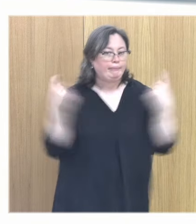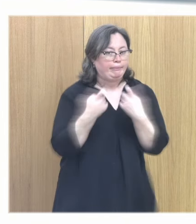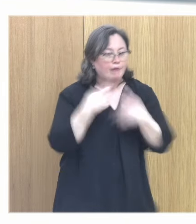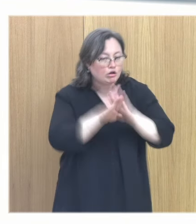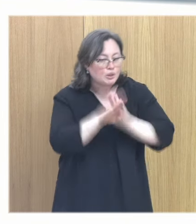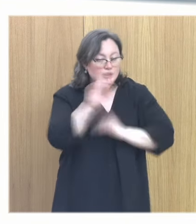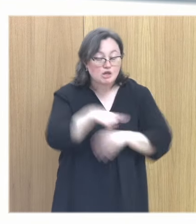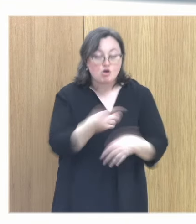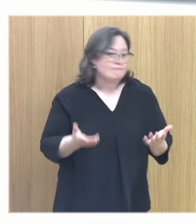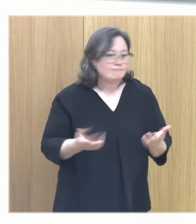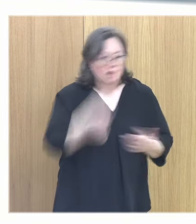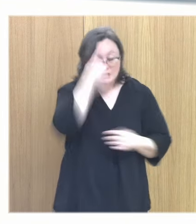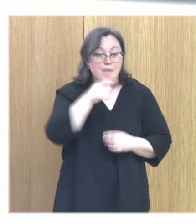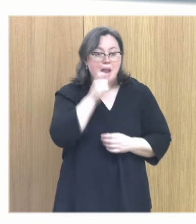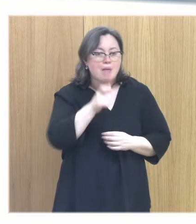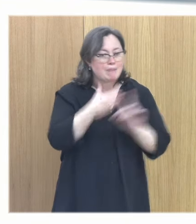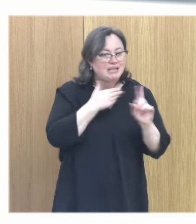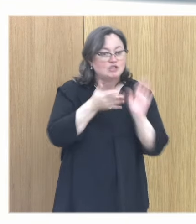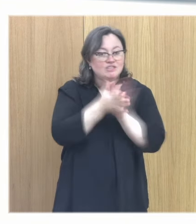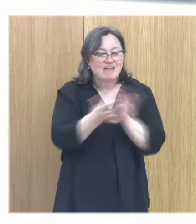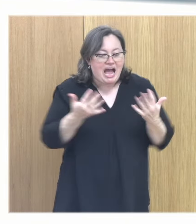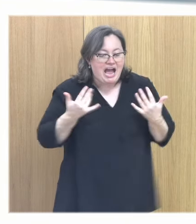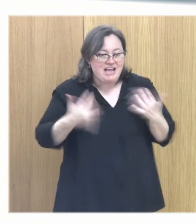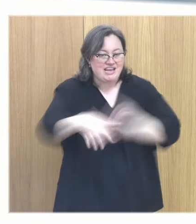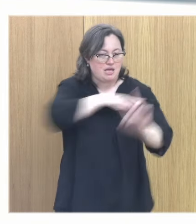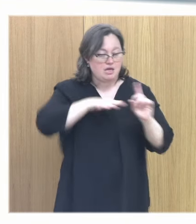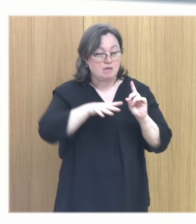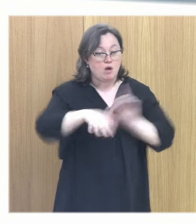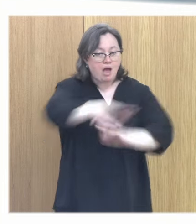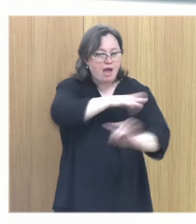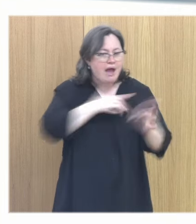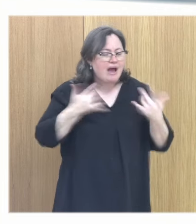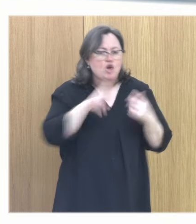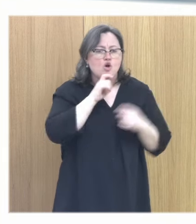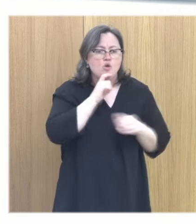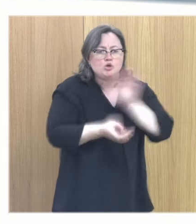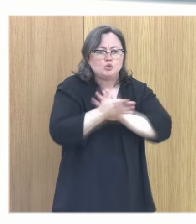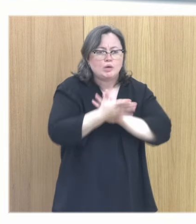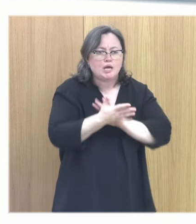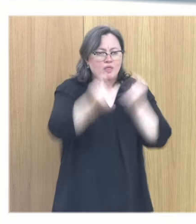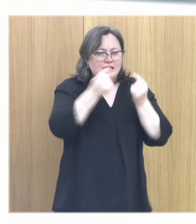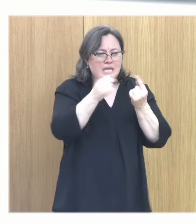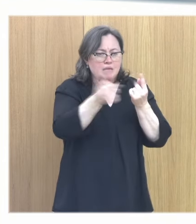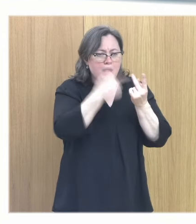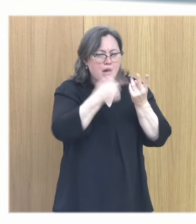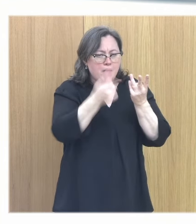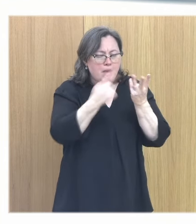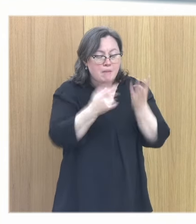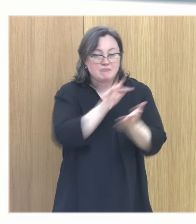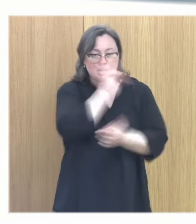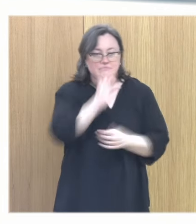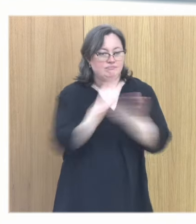estar... Es decir, el maltrato es aire. Y el aire se crea con una multitud de pequeñas vivencias.